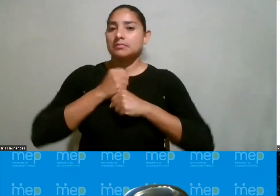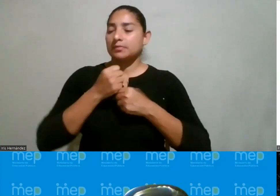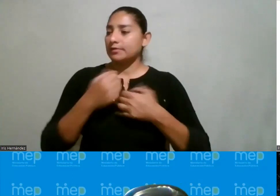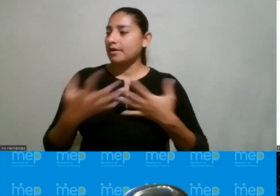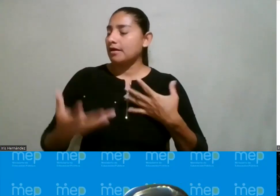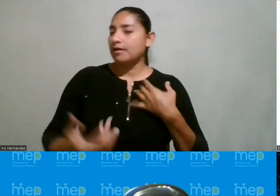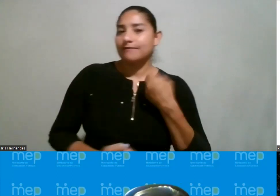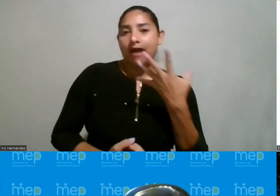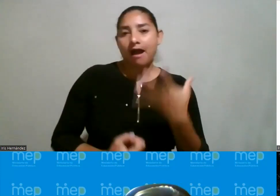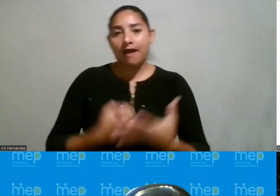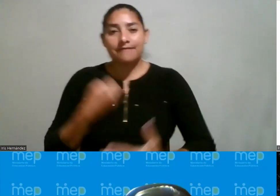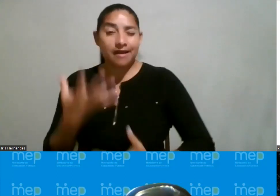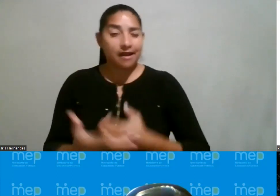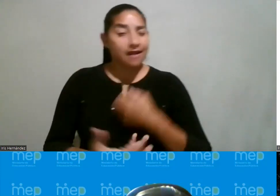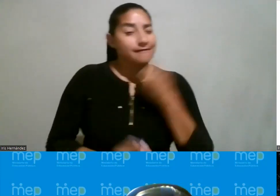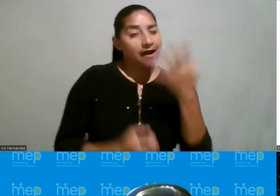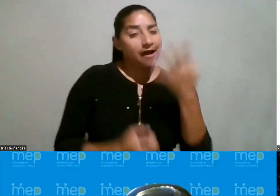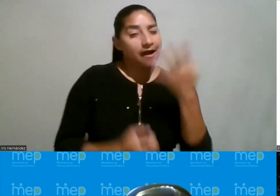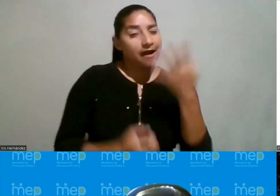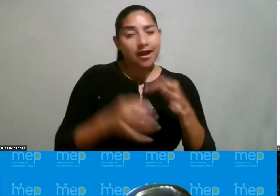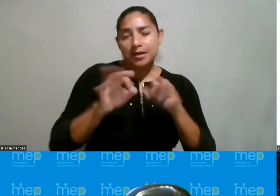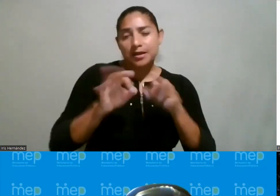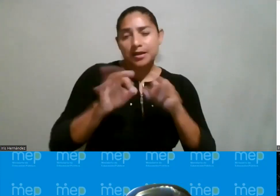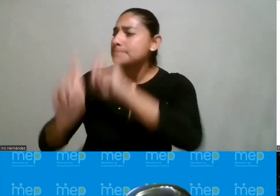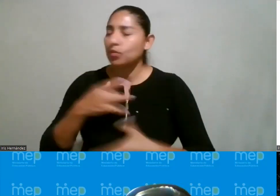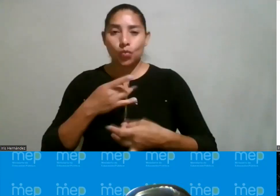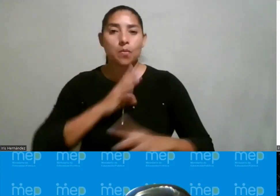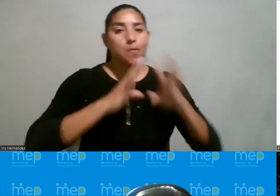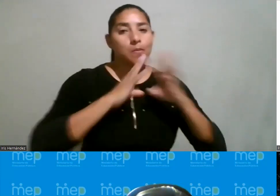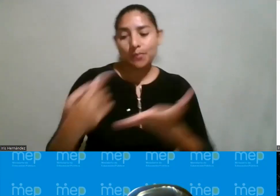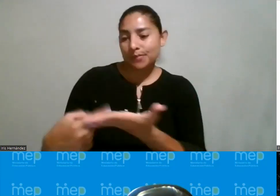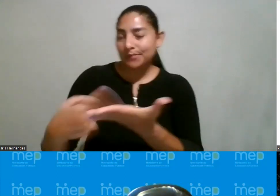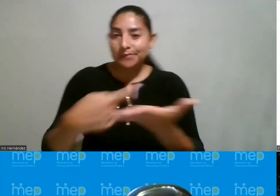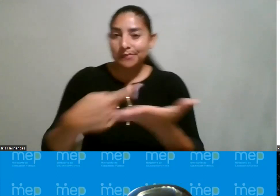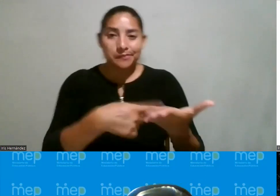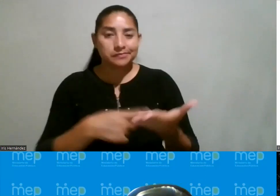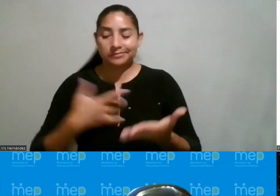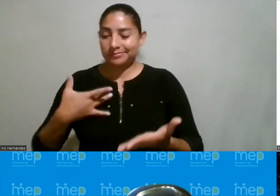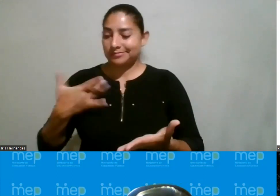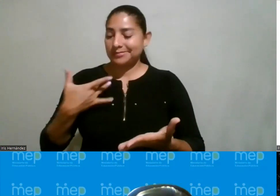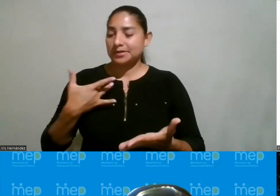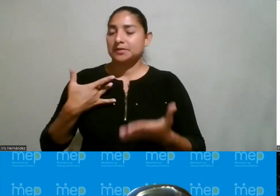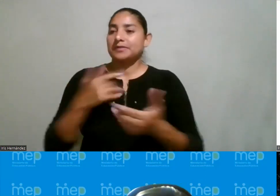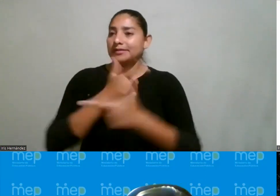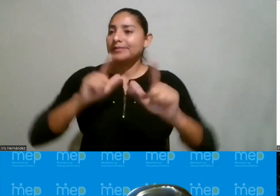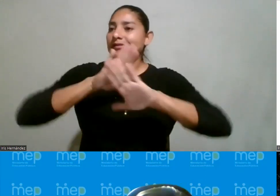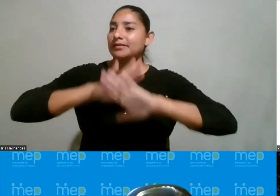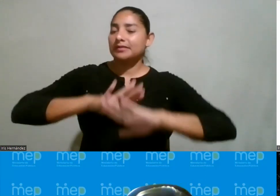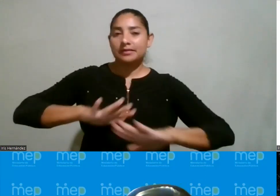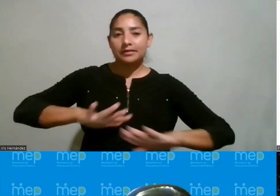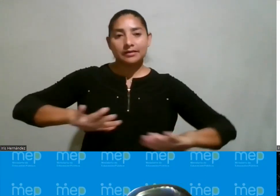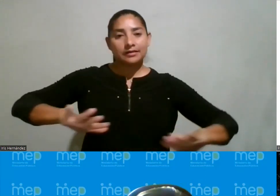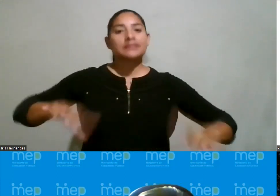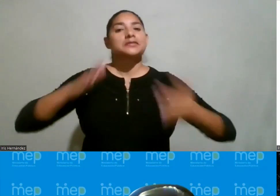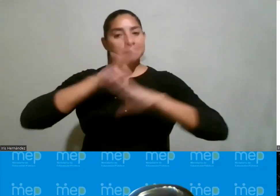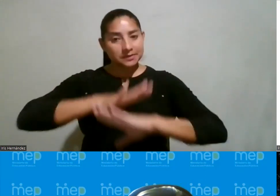y empiezan a hablar y empiezan a preguntar y empiezan a sentirse más relajadas a sentirse